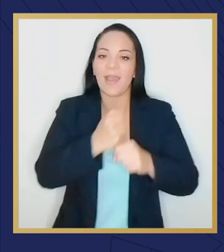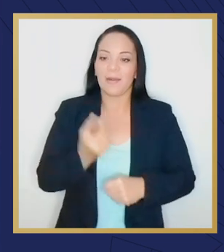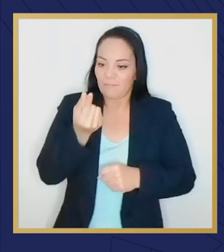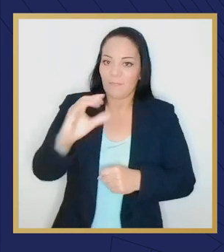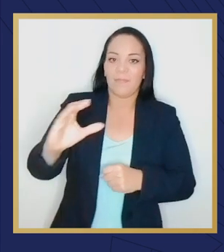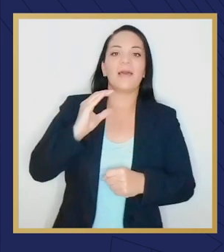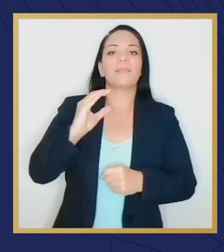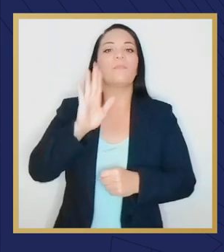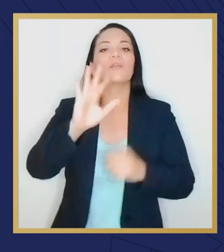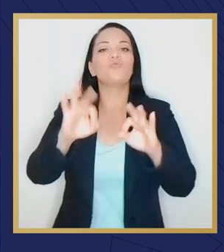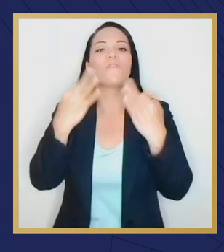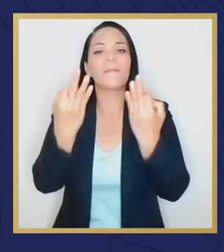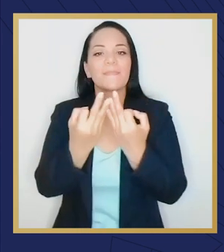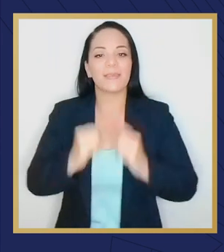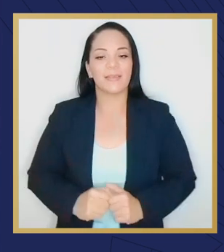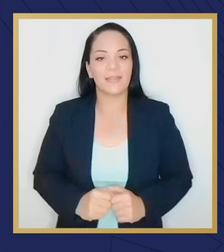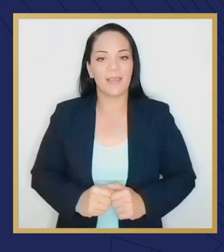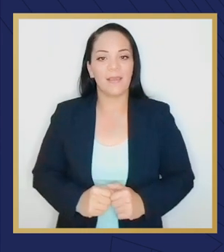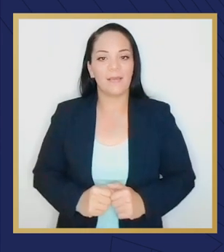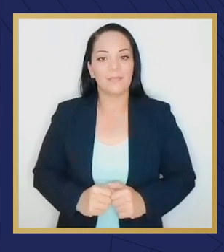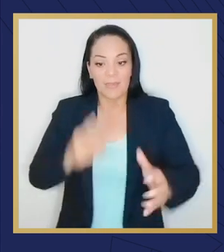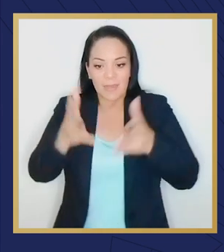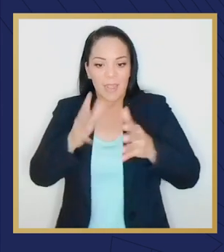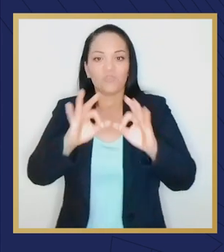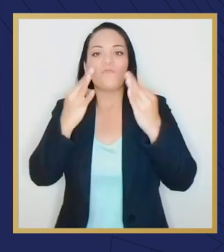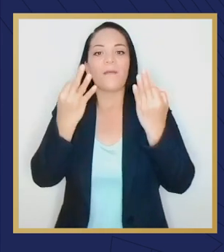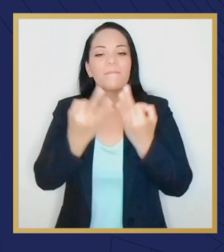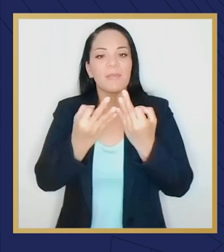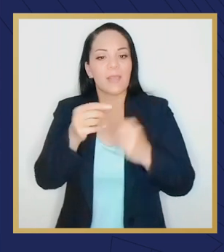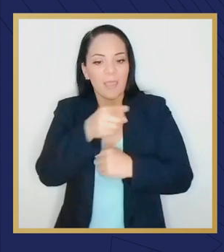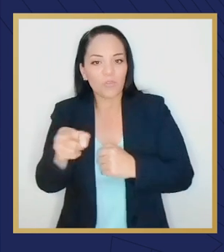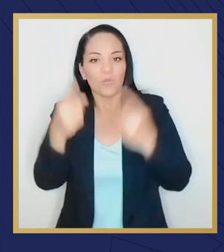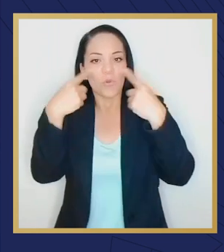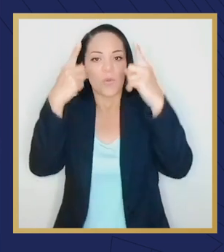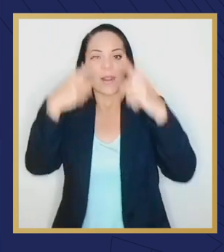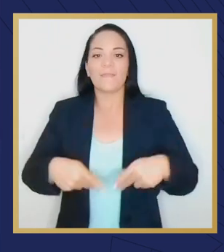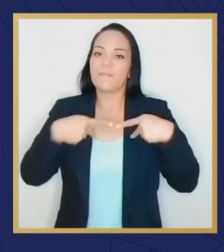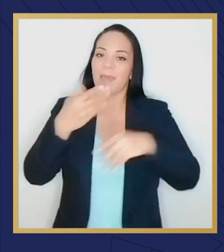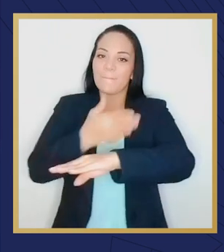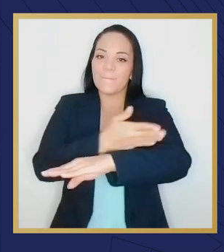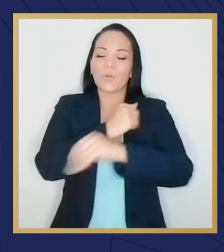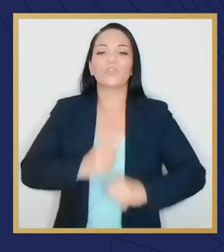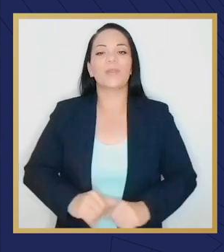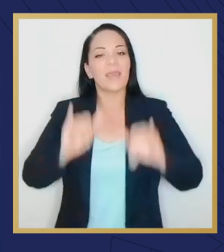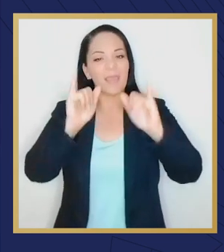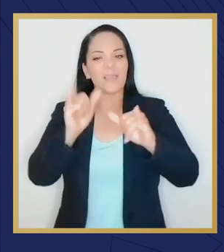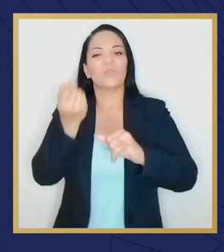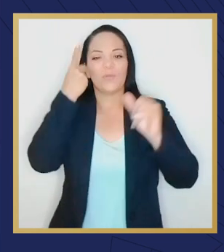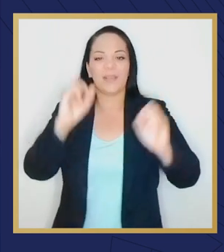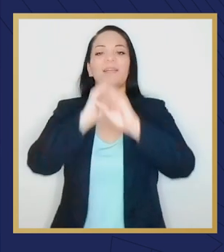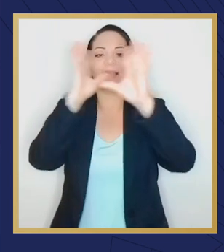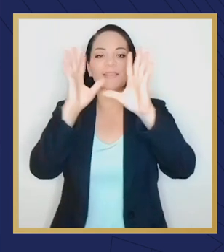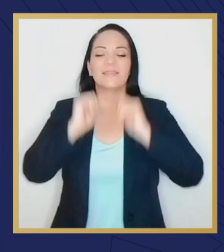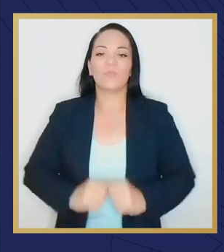mantener a su familia, criarla y desarrollar una vida próspera. Eso lo tenemos